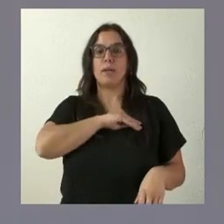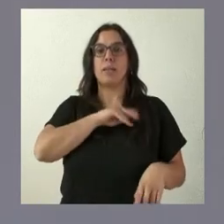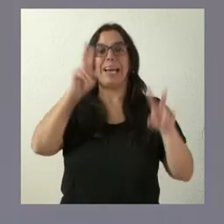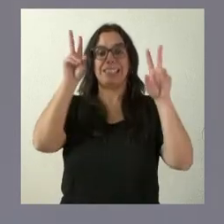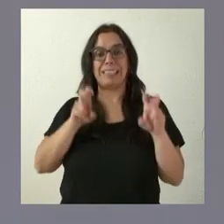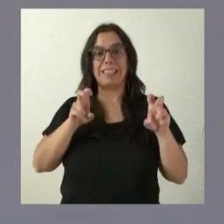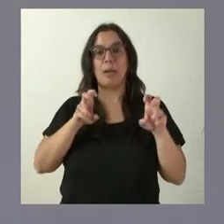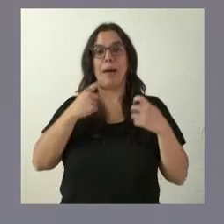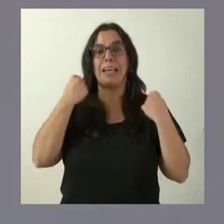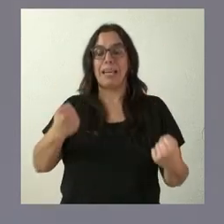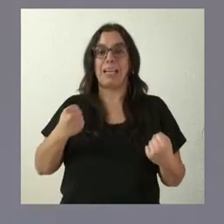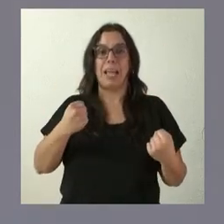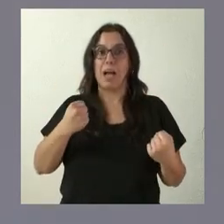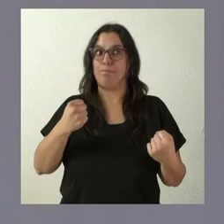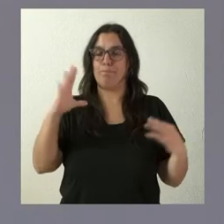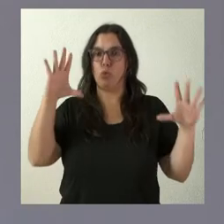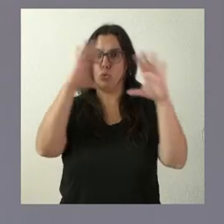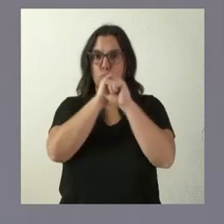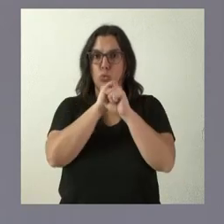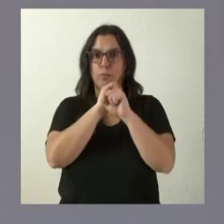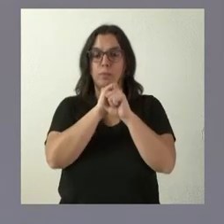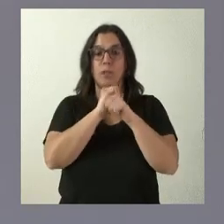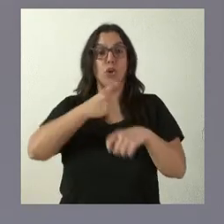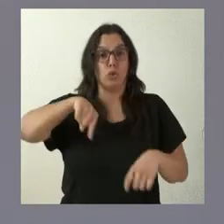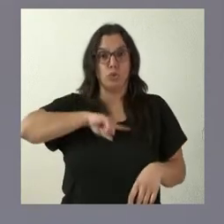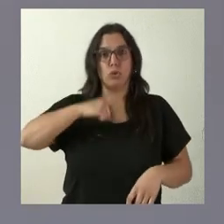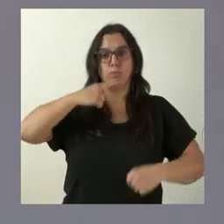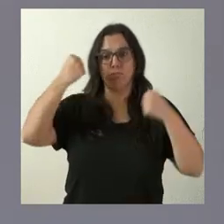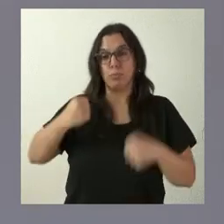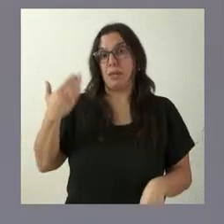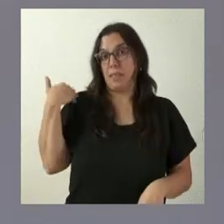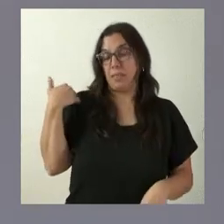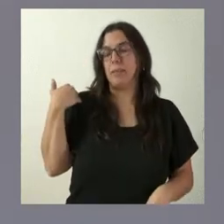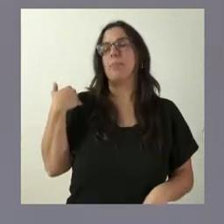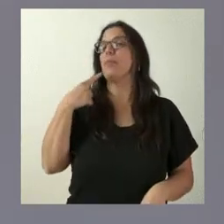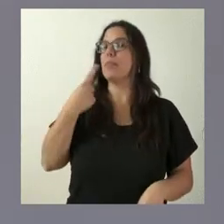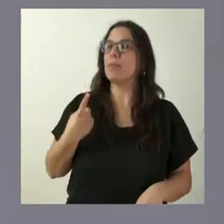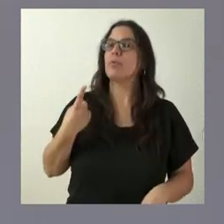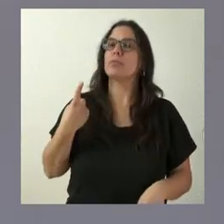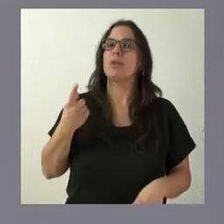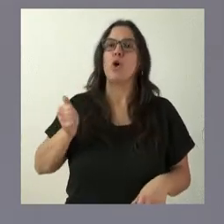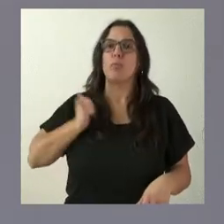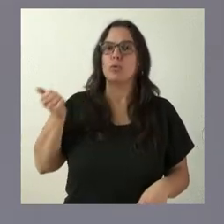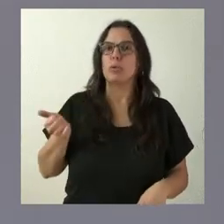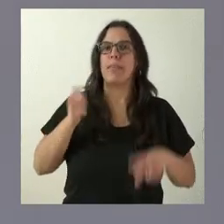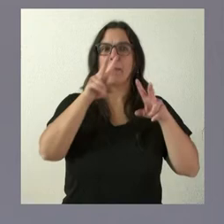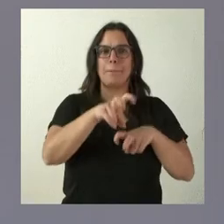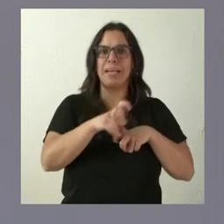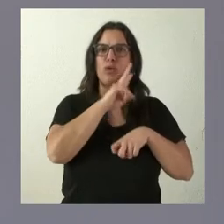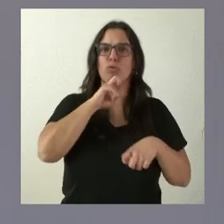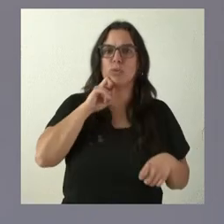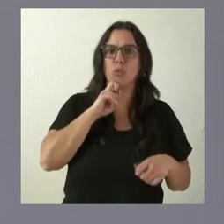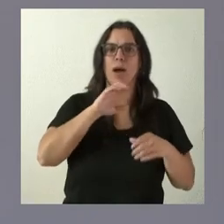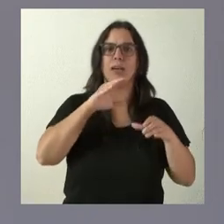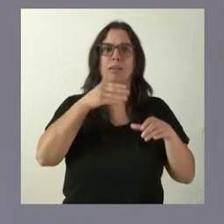energética. Nosotros sí que le insistimos en su momento en la oportunidad de seguir manteniendo las minas y las térmicas